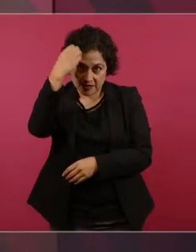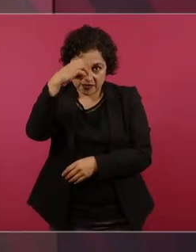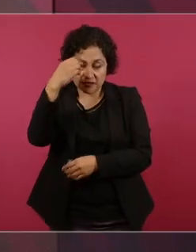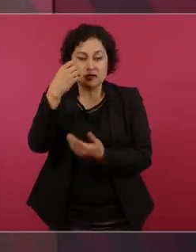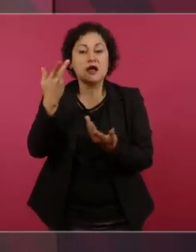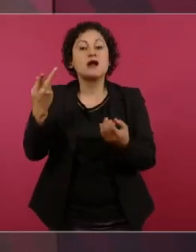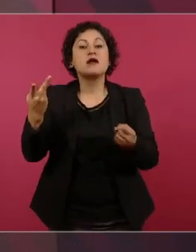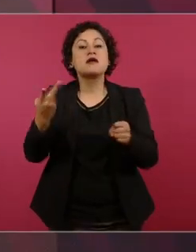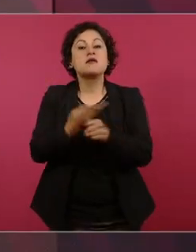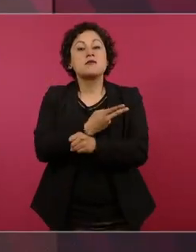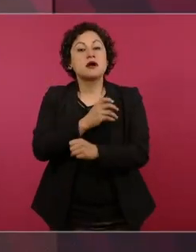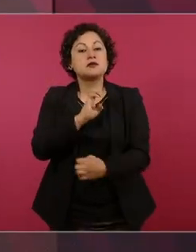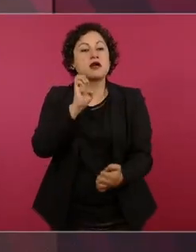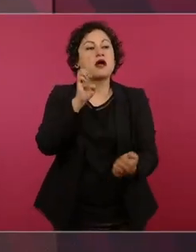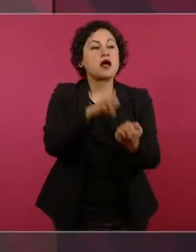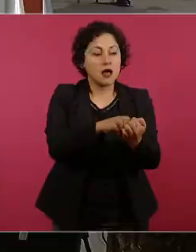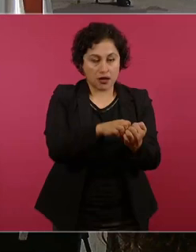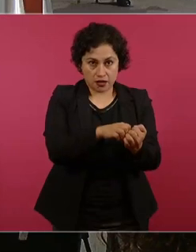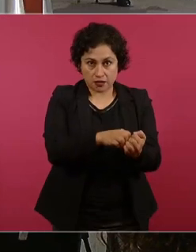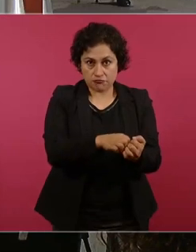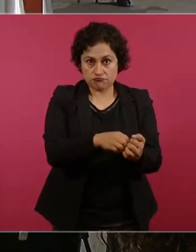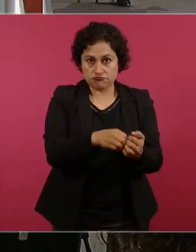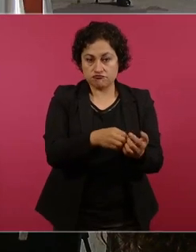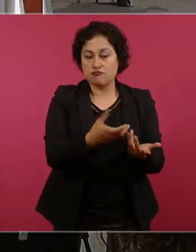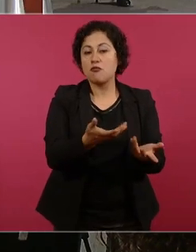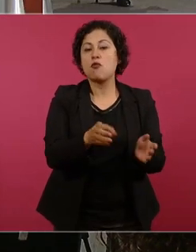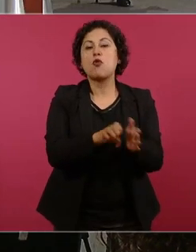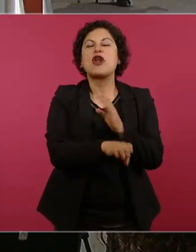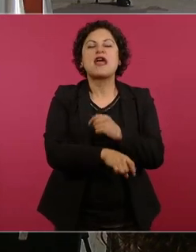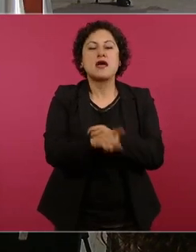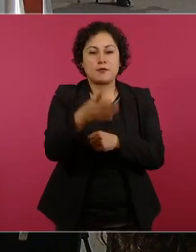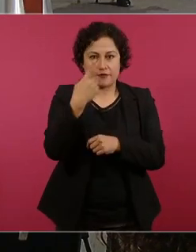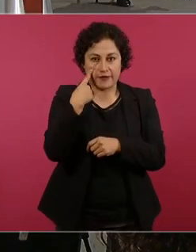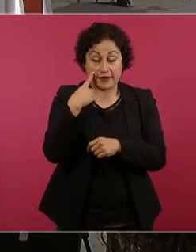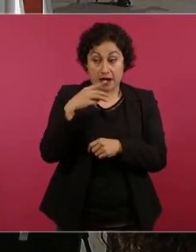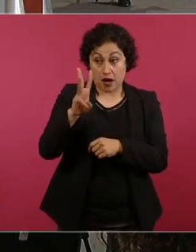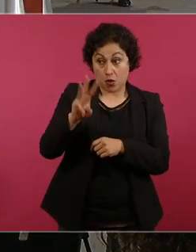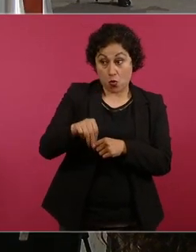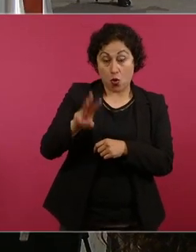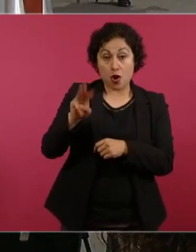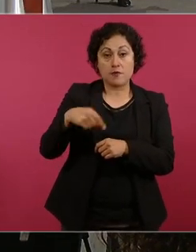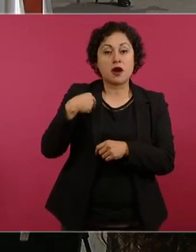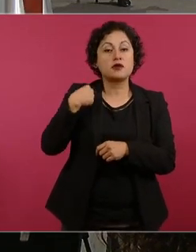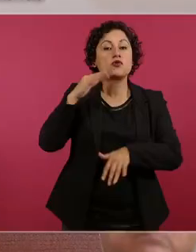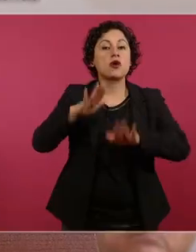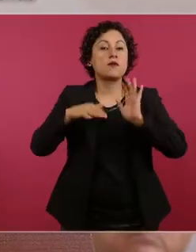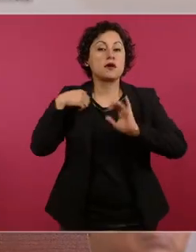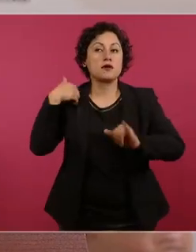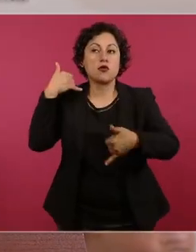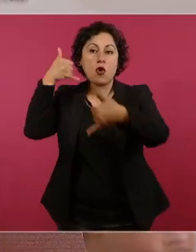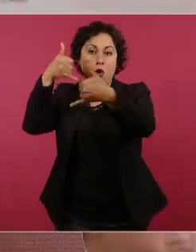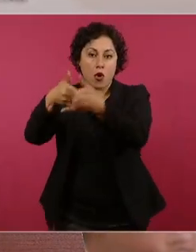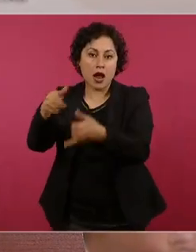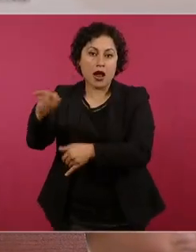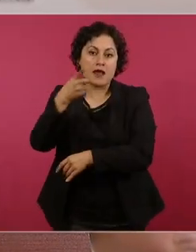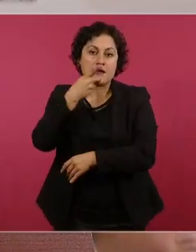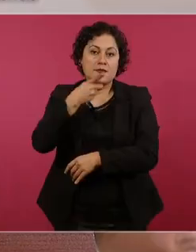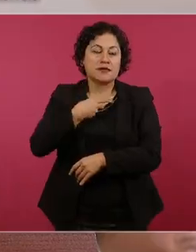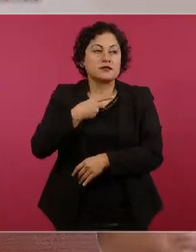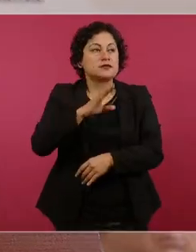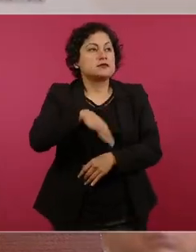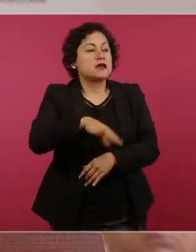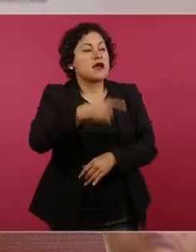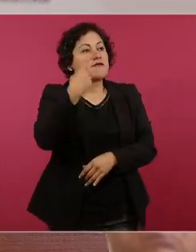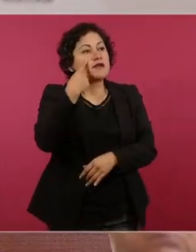en el caso de Walmart por ejemplo cuando hablo por teléfono con él me dice es que nuestros abogados nuestros fiscalistas nos